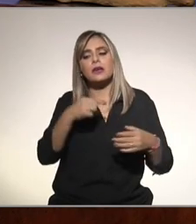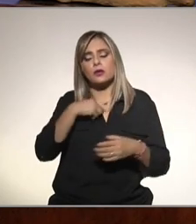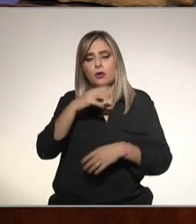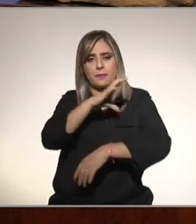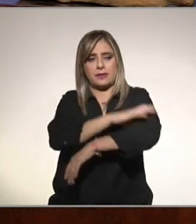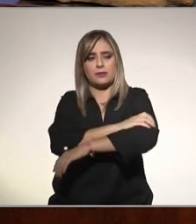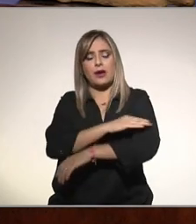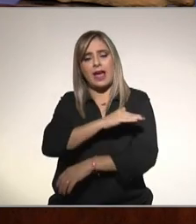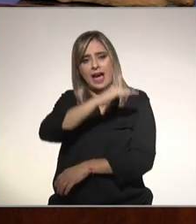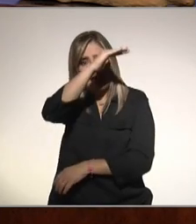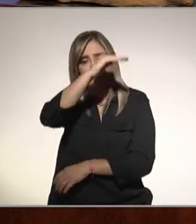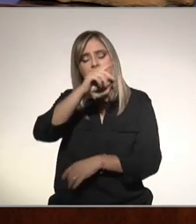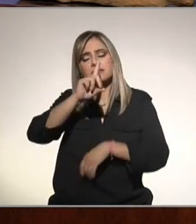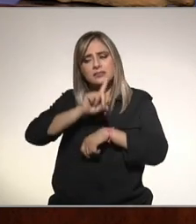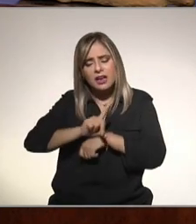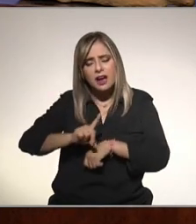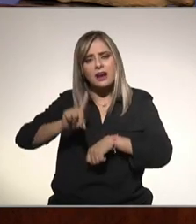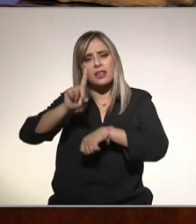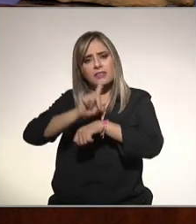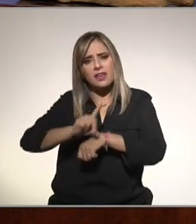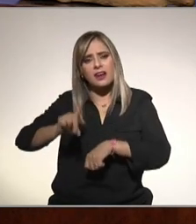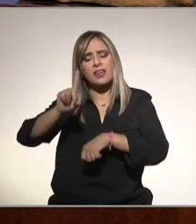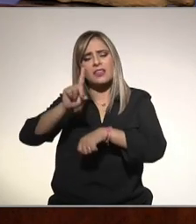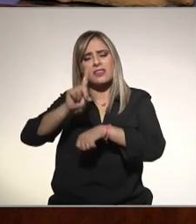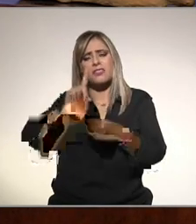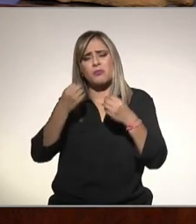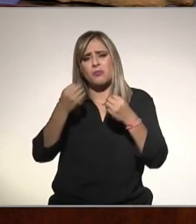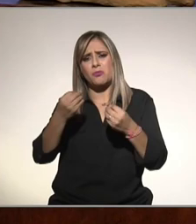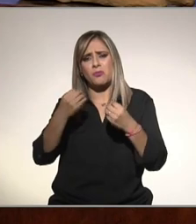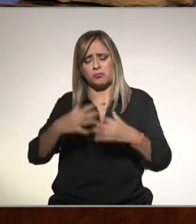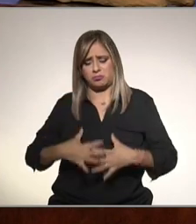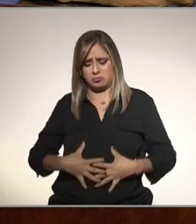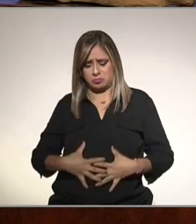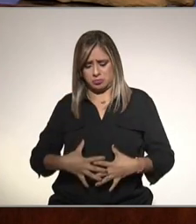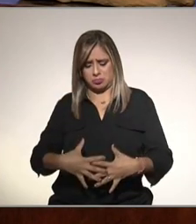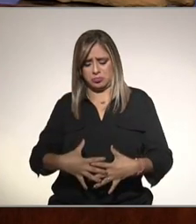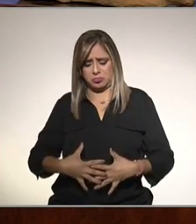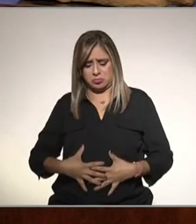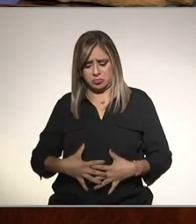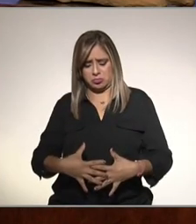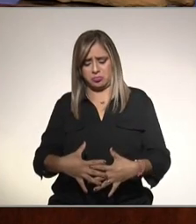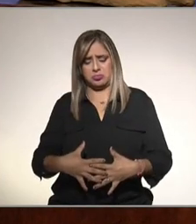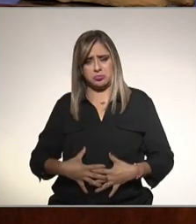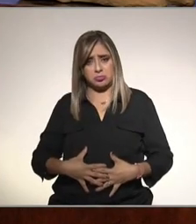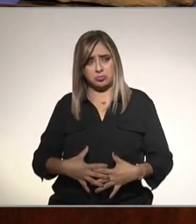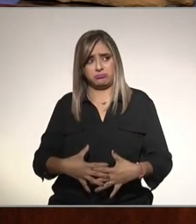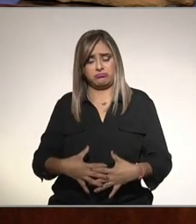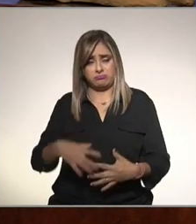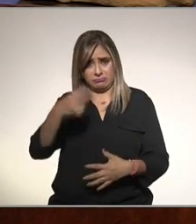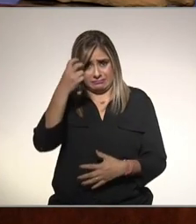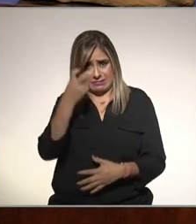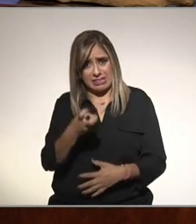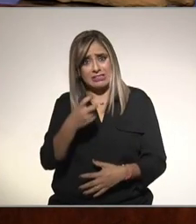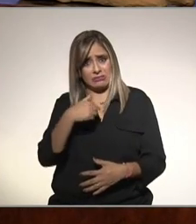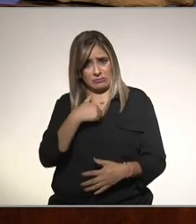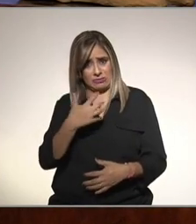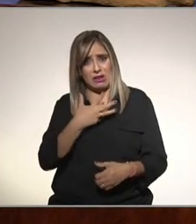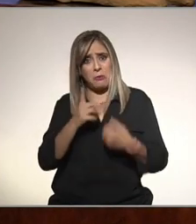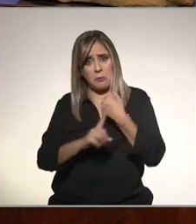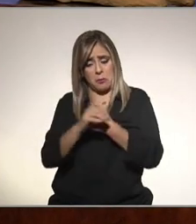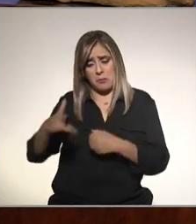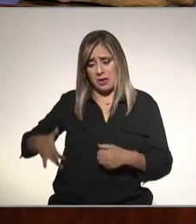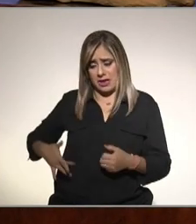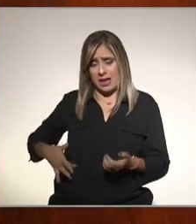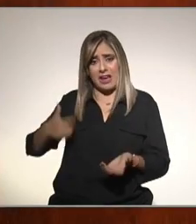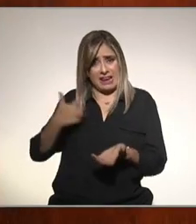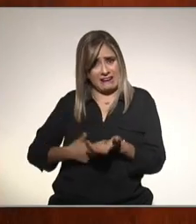hipertensa diariamente se inflama muchísimo de los intestinos y quiere saber si esto tiene alguna relación con el hígado